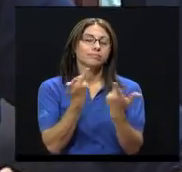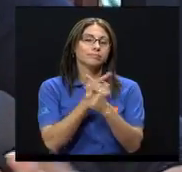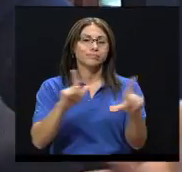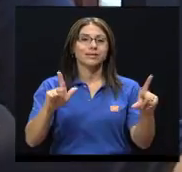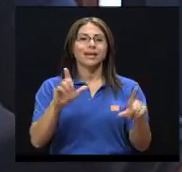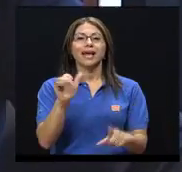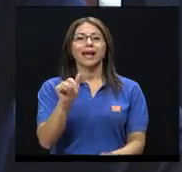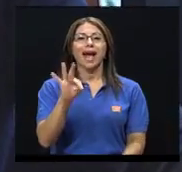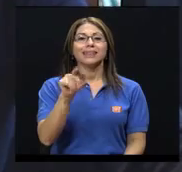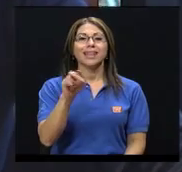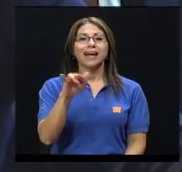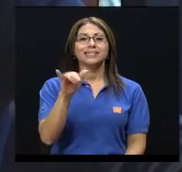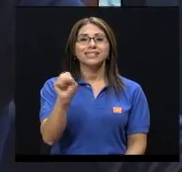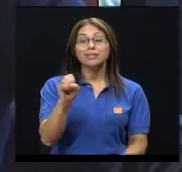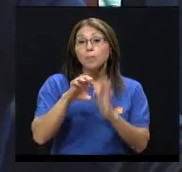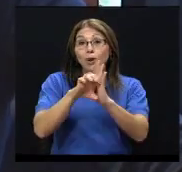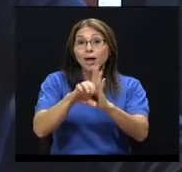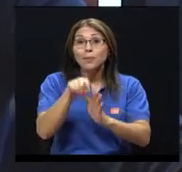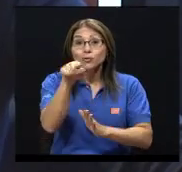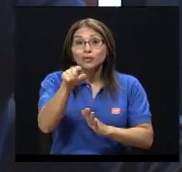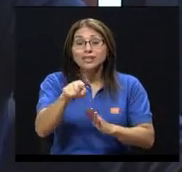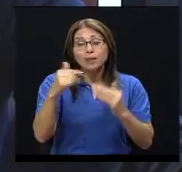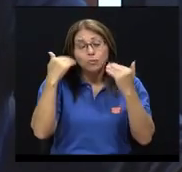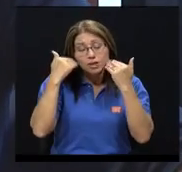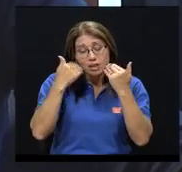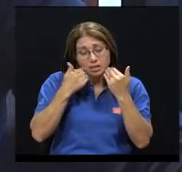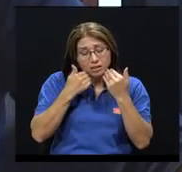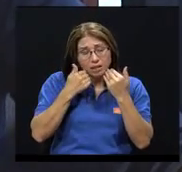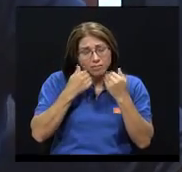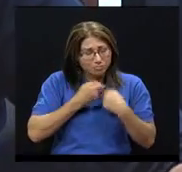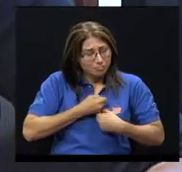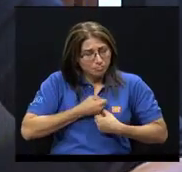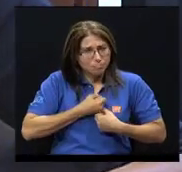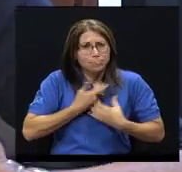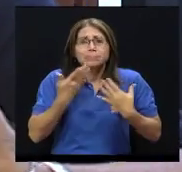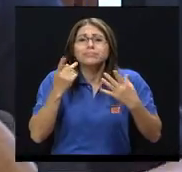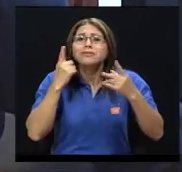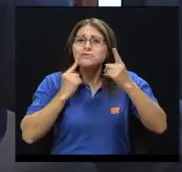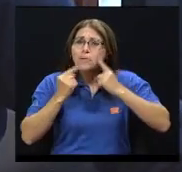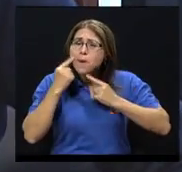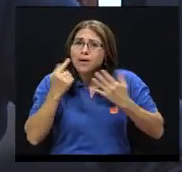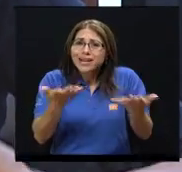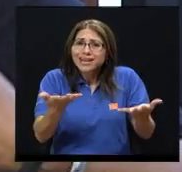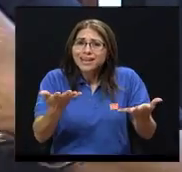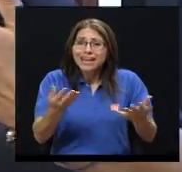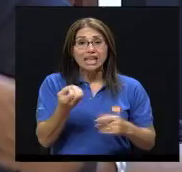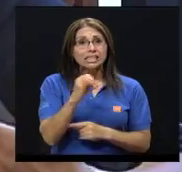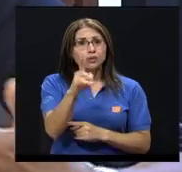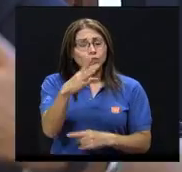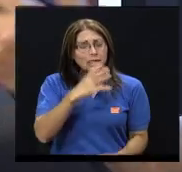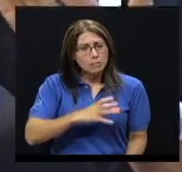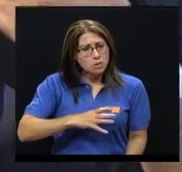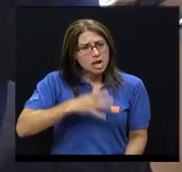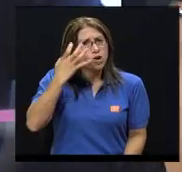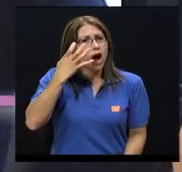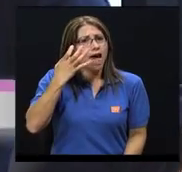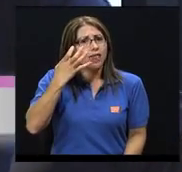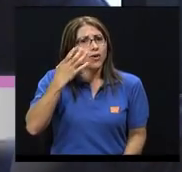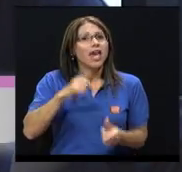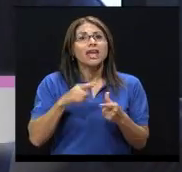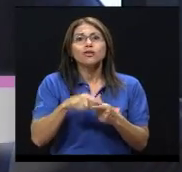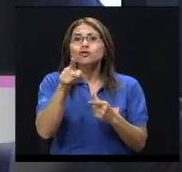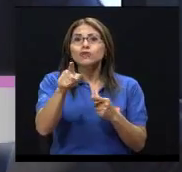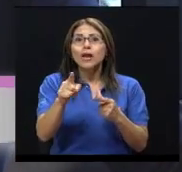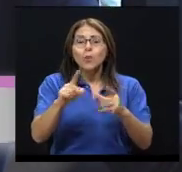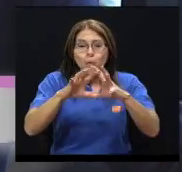está muy triste, dé ese permiso de llorar, ¿verdad? Dé ese permiso de llorar. Si está muy enojado, dé ese permiso de agarrar a patadas una